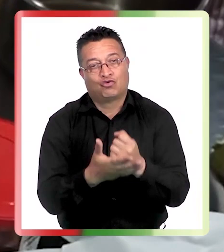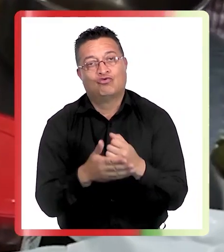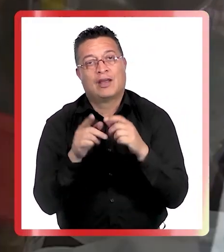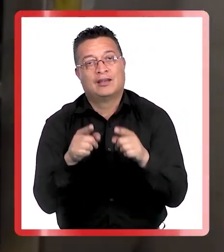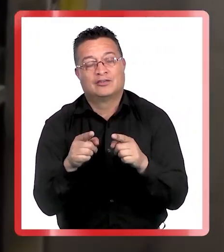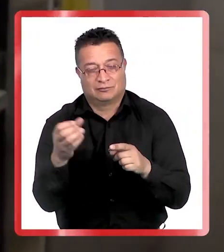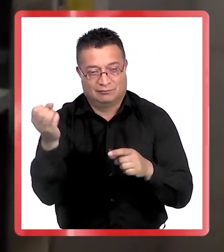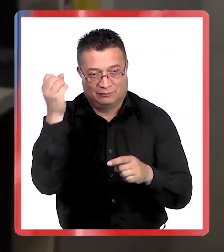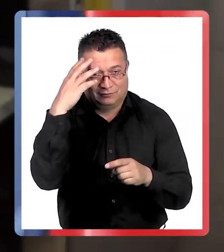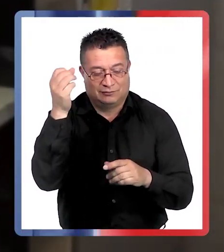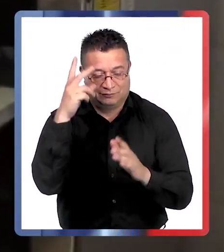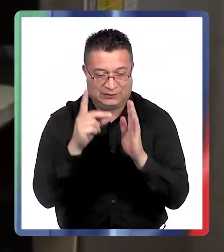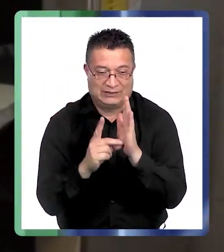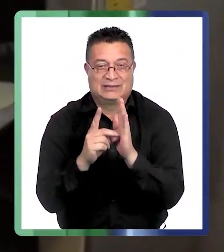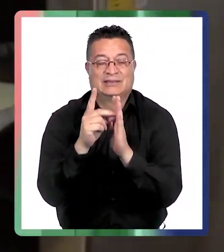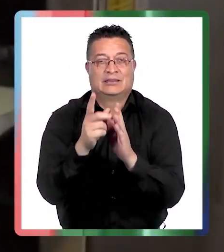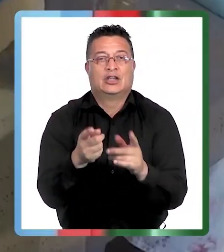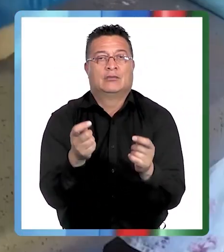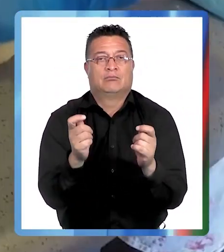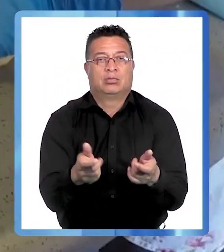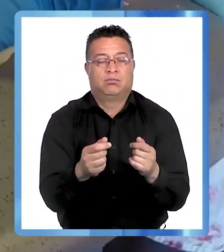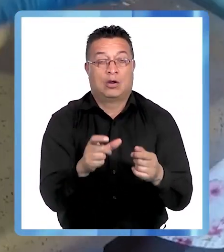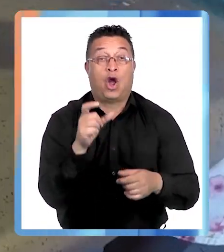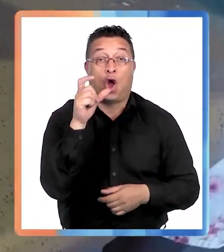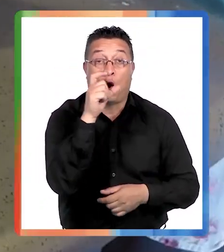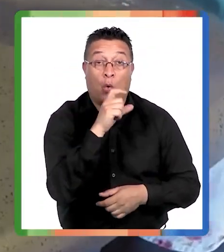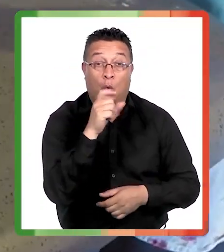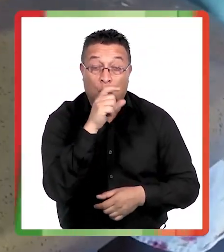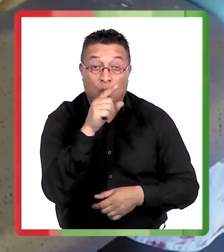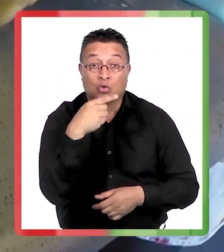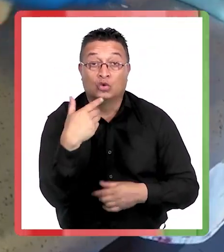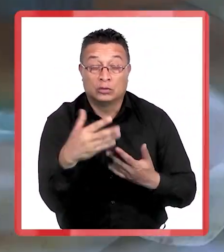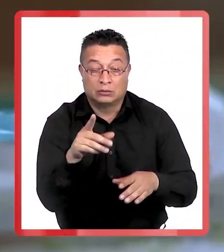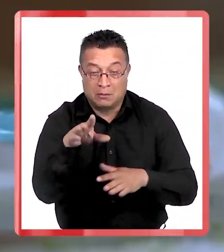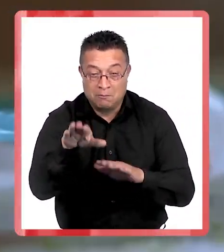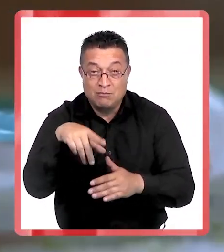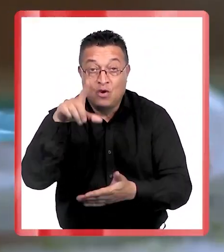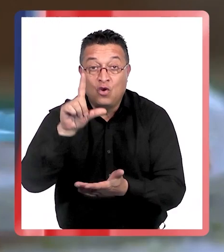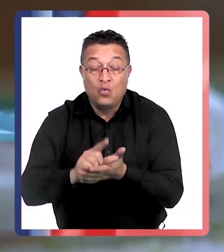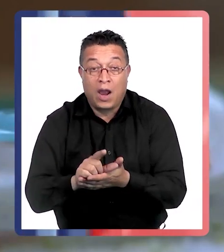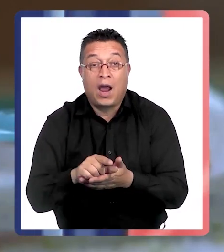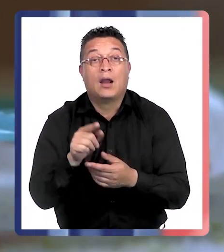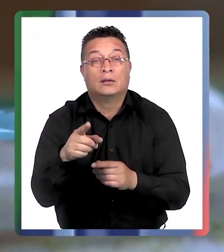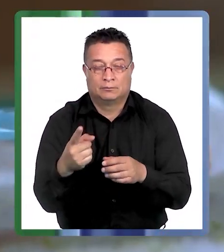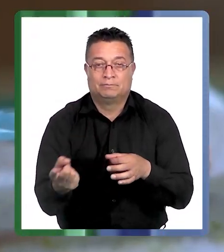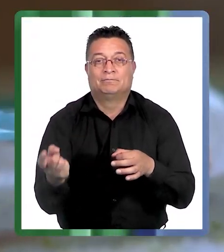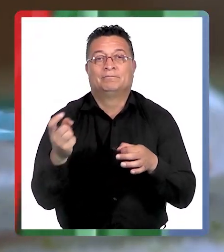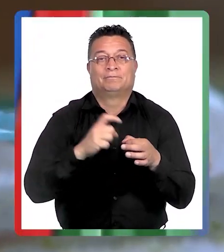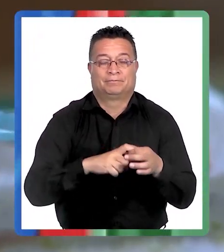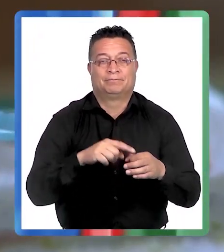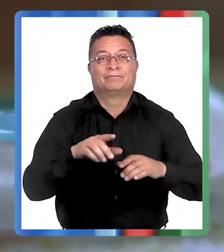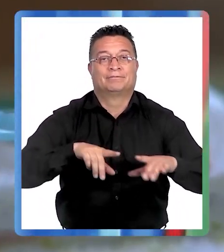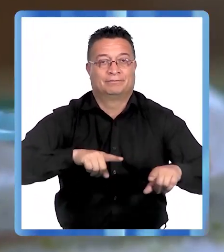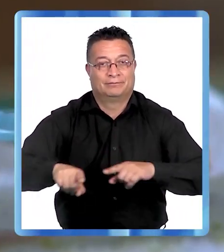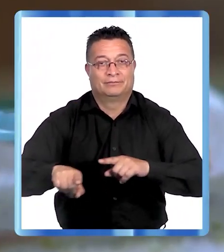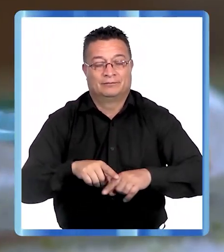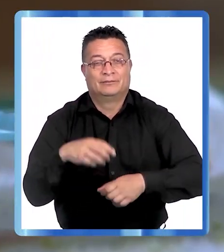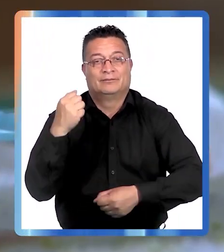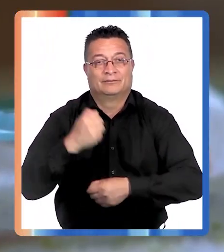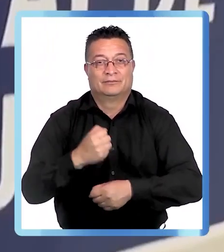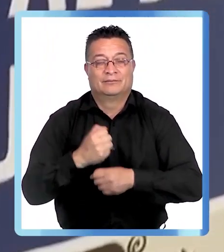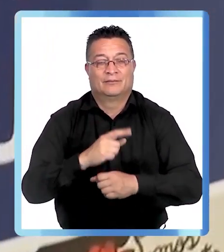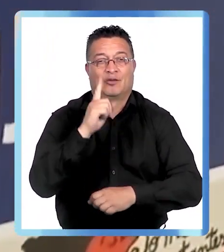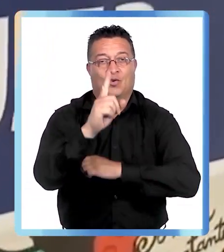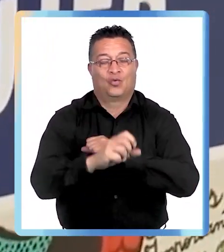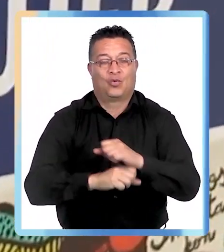eso, aprender a desarrollar conocimientos. El curso que se desarrolló en el mismo sector es una más de todas las acciones realizadas durante